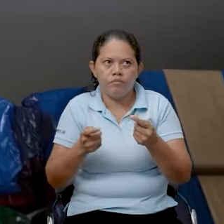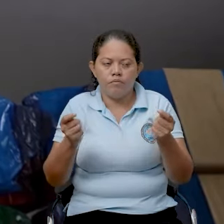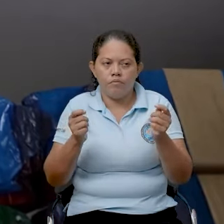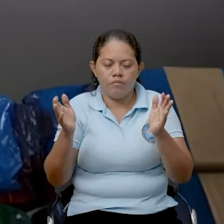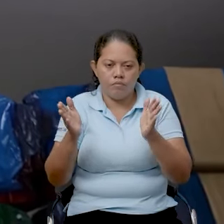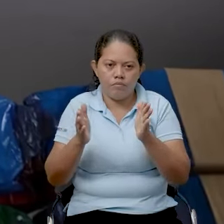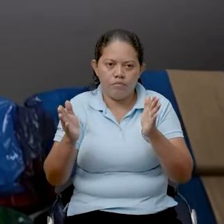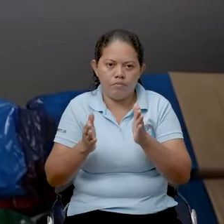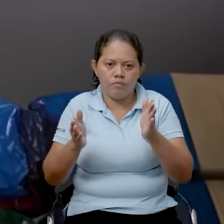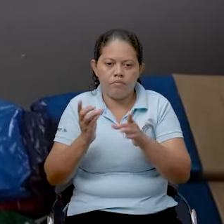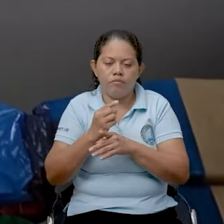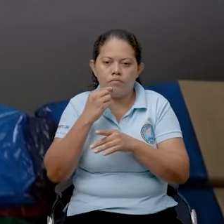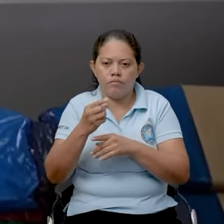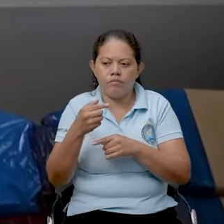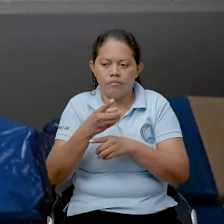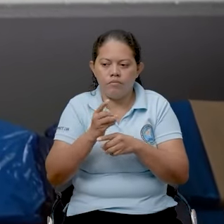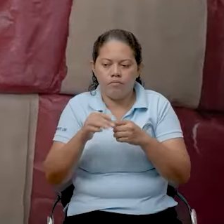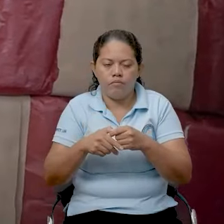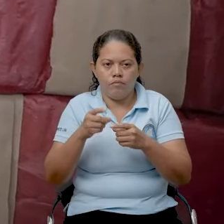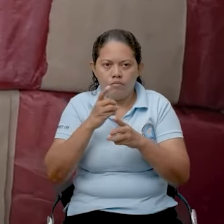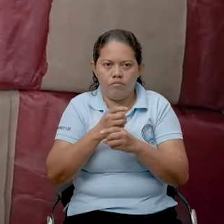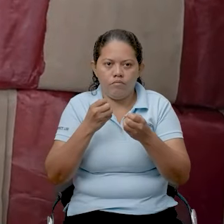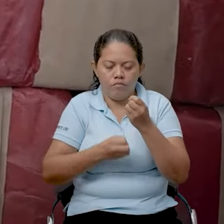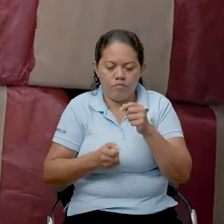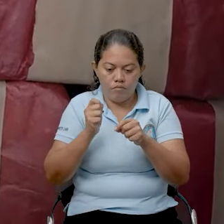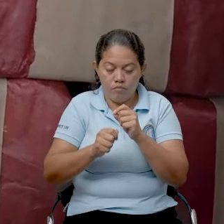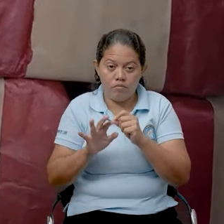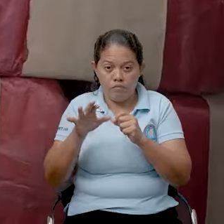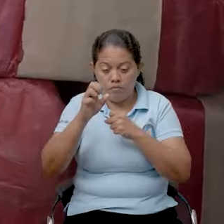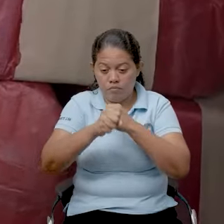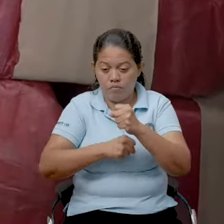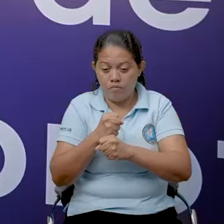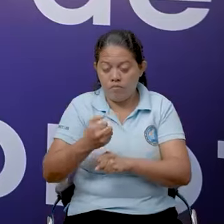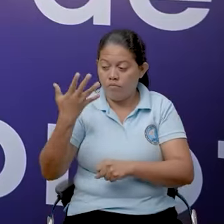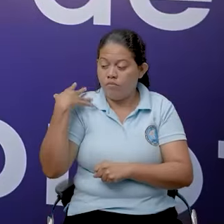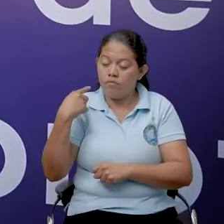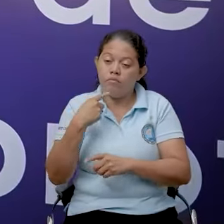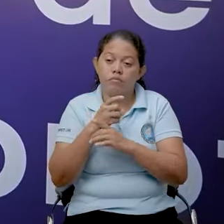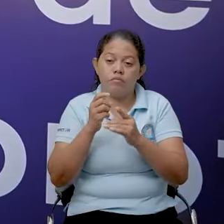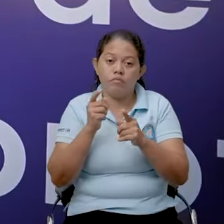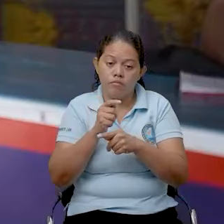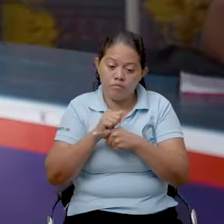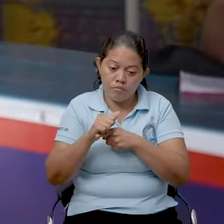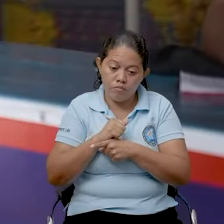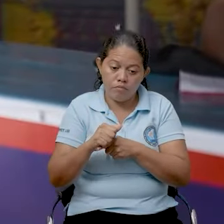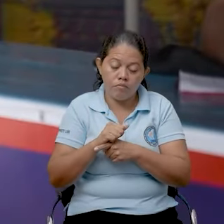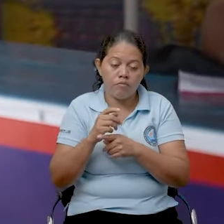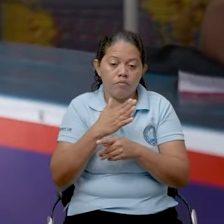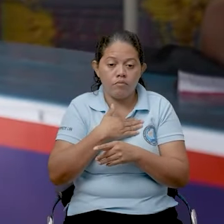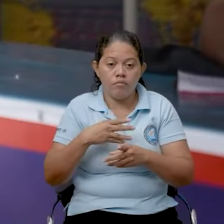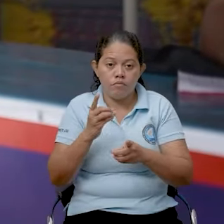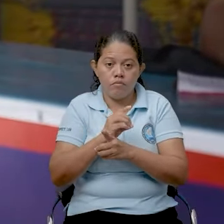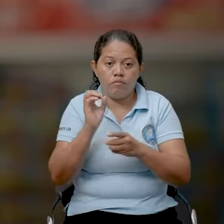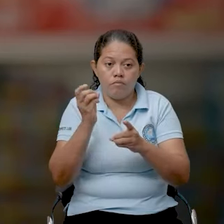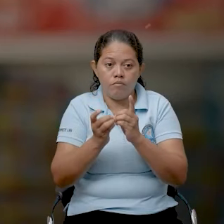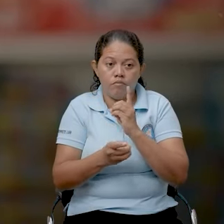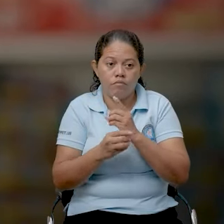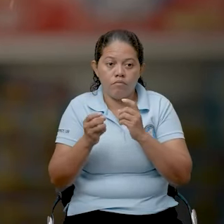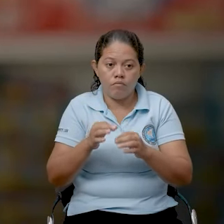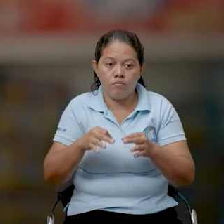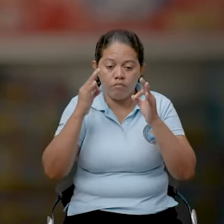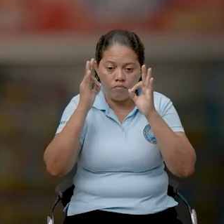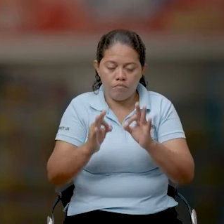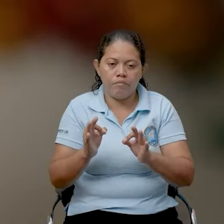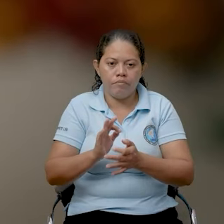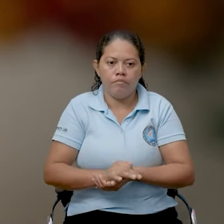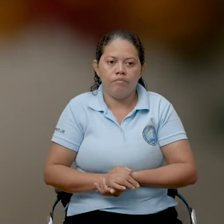disminución de las incidencias a causa del mal uso de pólvora de años atrás, siendo la preparación la mejor herramienta para lograr